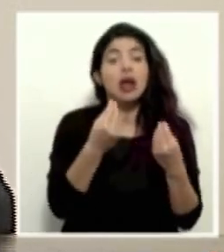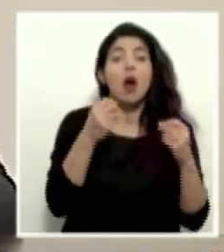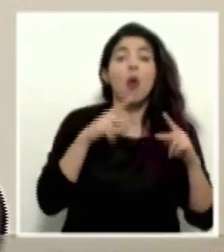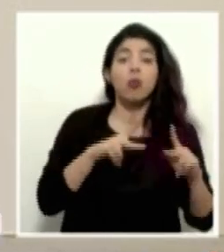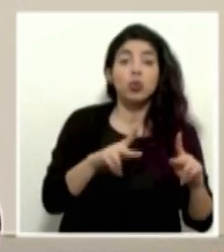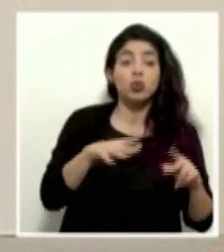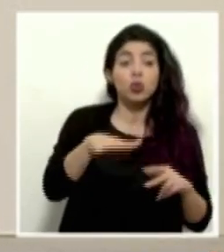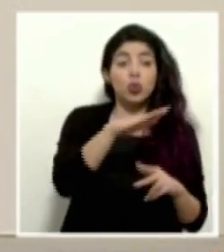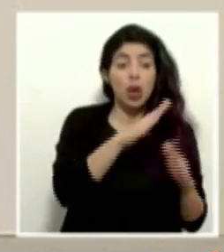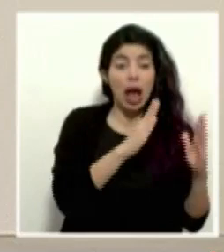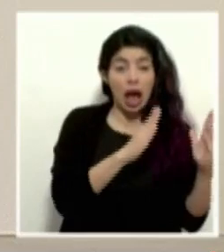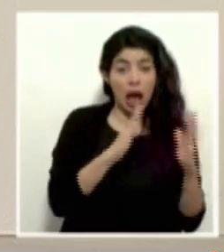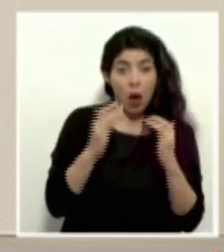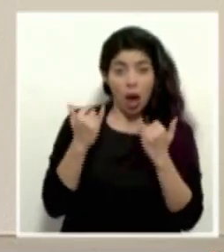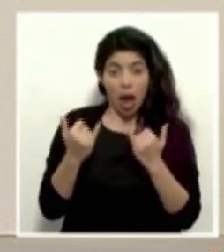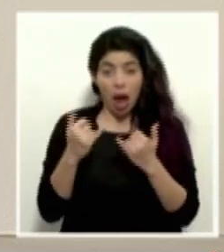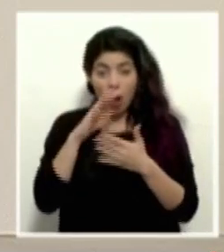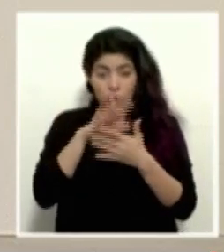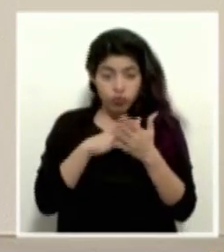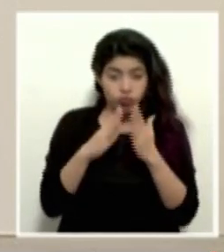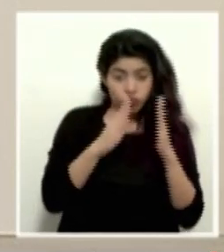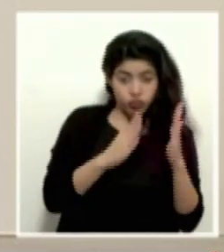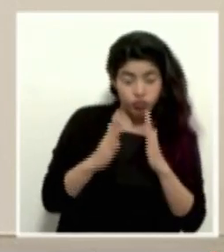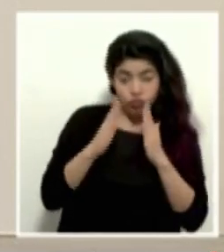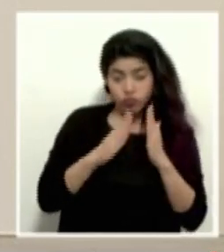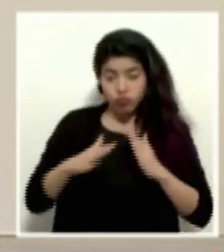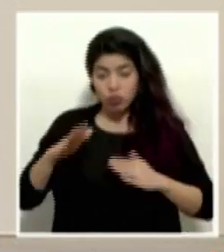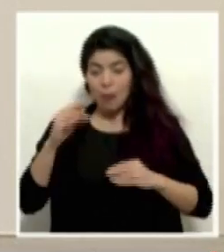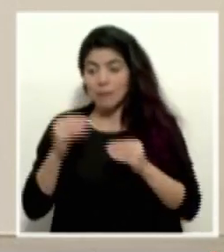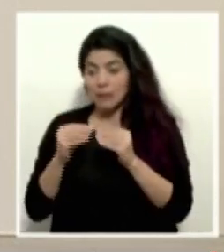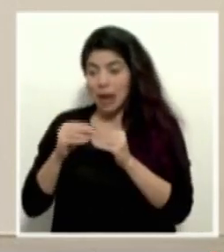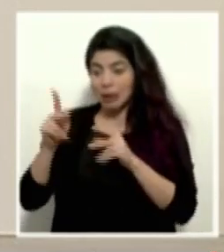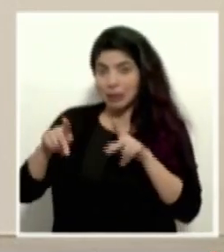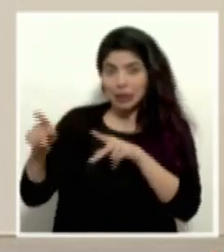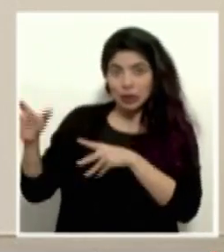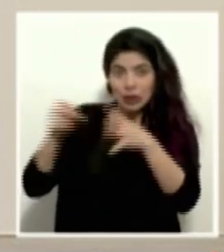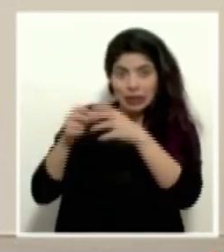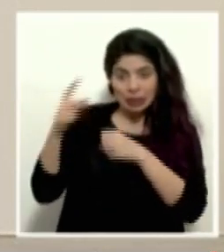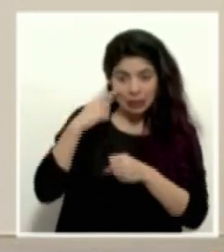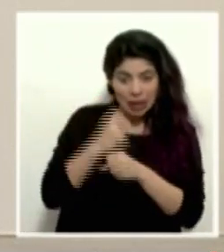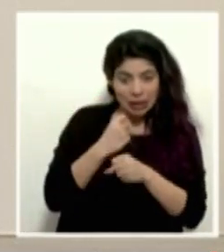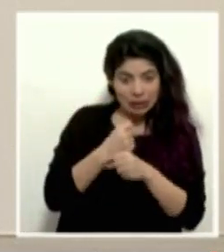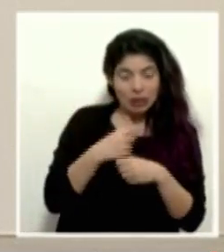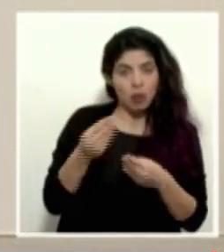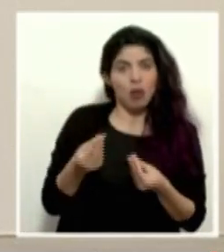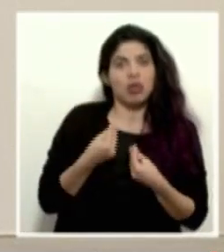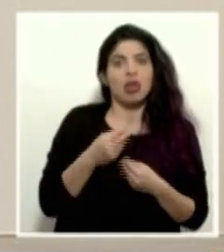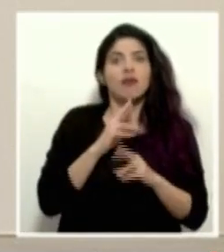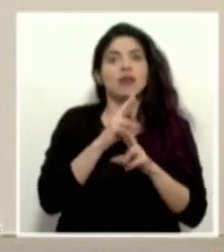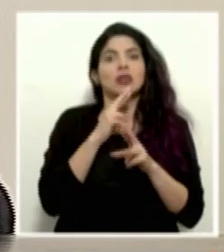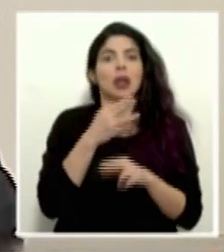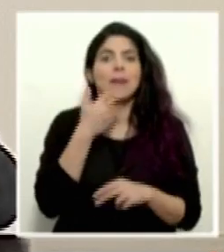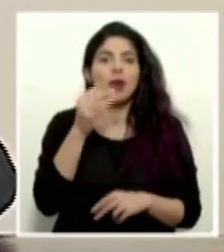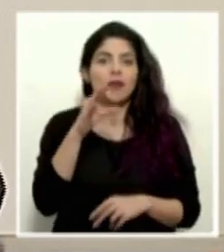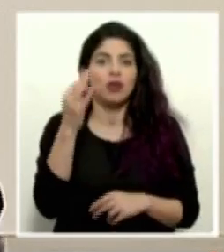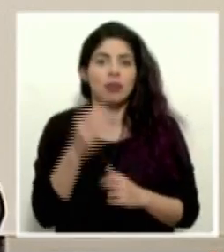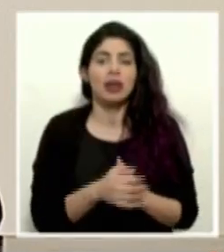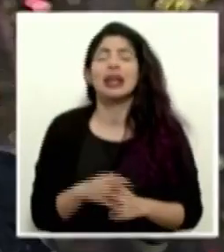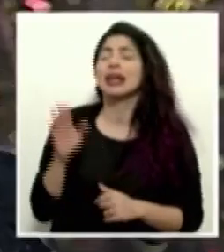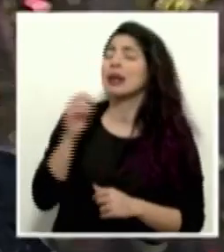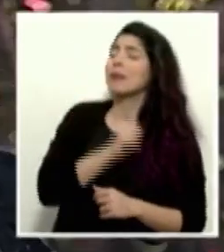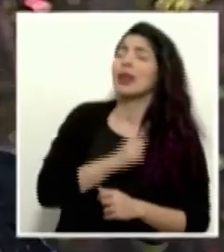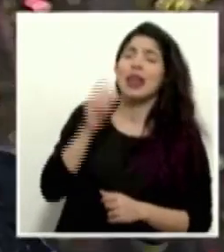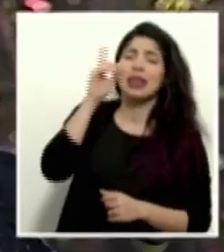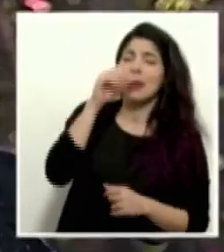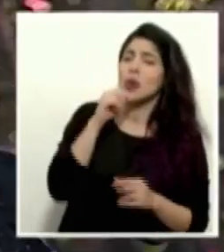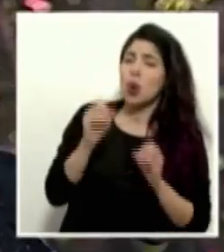que esta reorganización que le está dando en el nivel local con el fortalecimiento del recurso humano pueda dar frutos de la mejor manera. Perdón,